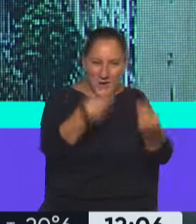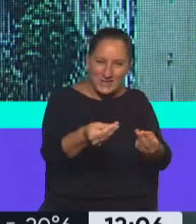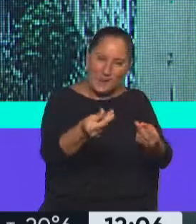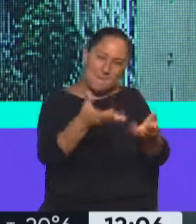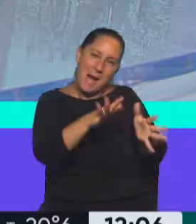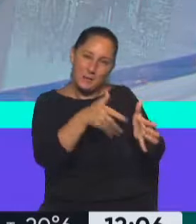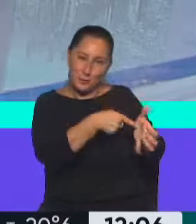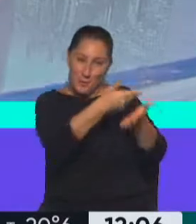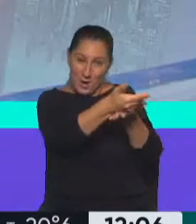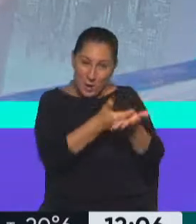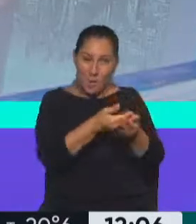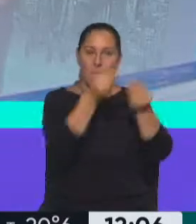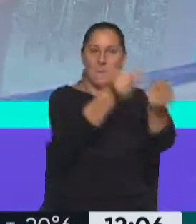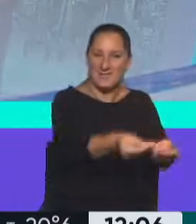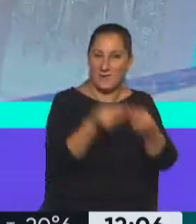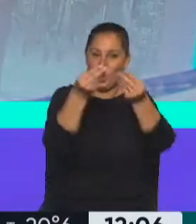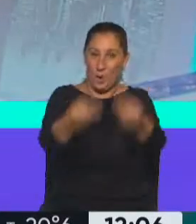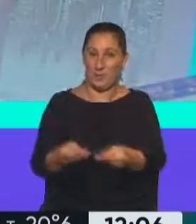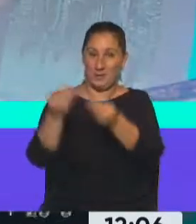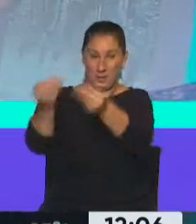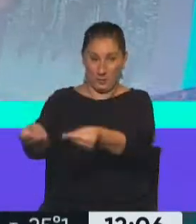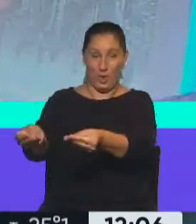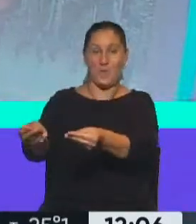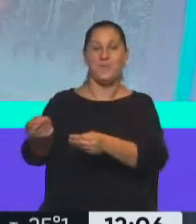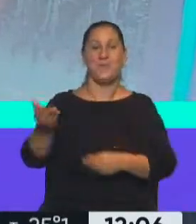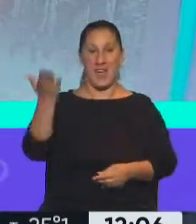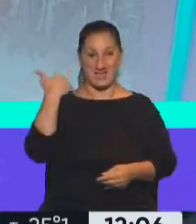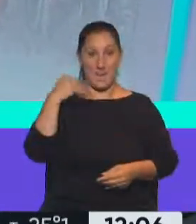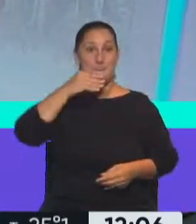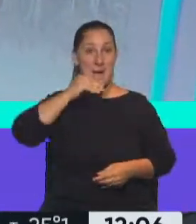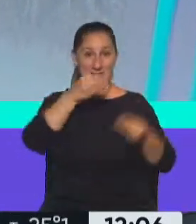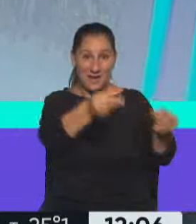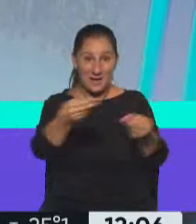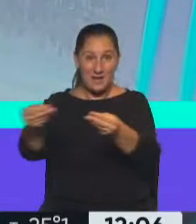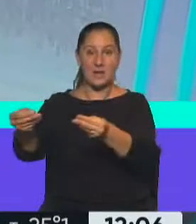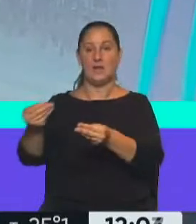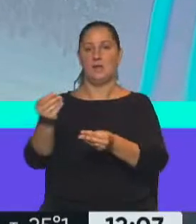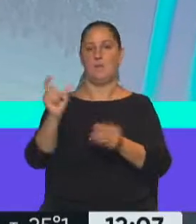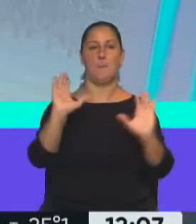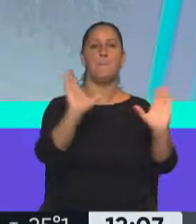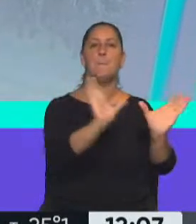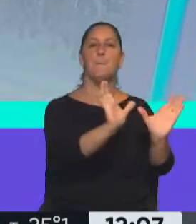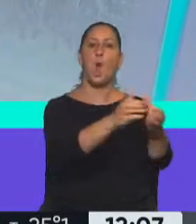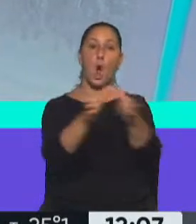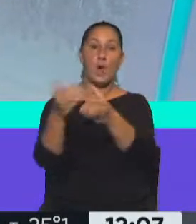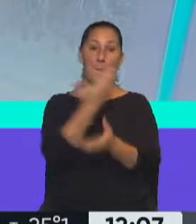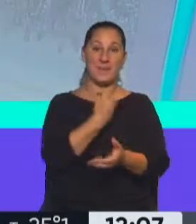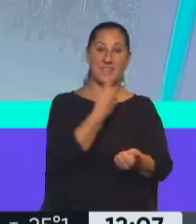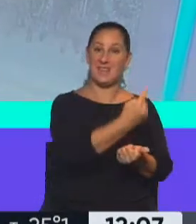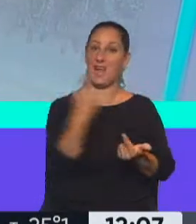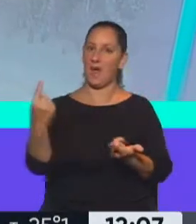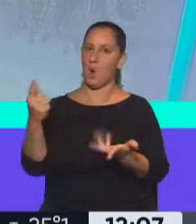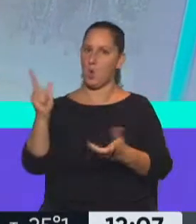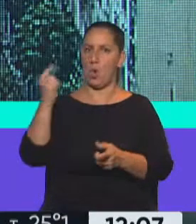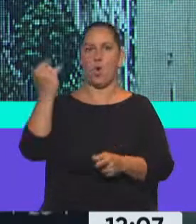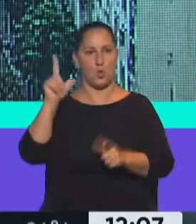los presidentes de los bloques que conforman la Comisión de Presupuestos... Por eso no estaban todos los presidentes del bloque de la Cámara de Diputados.